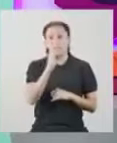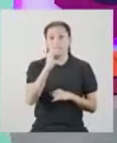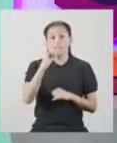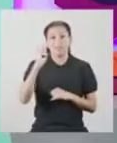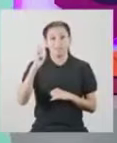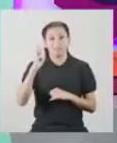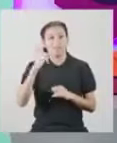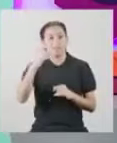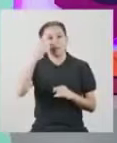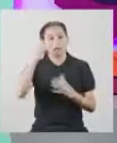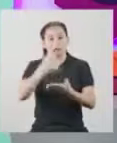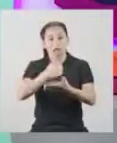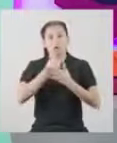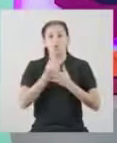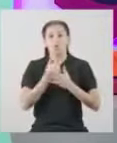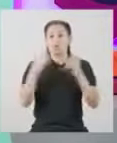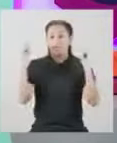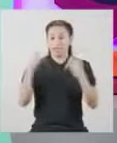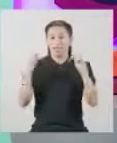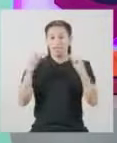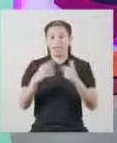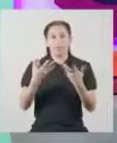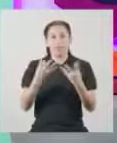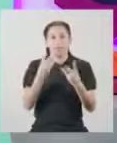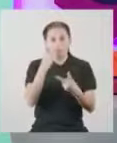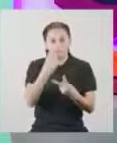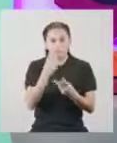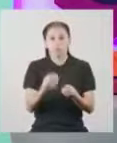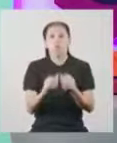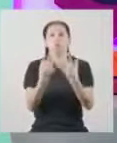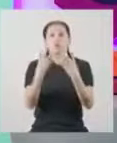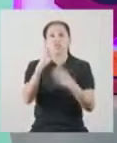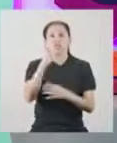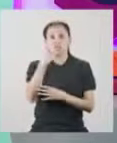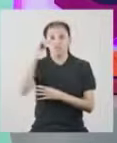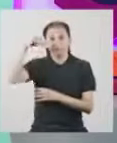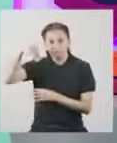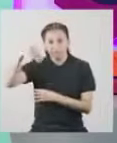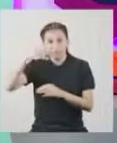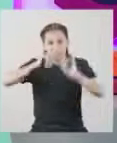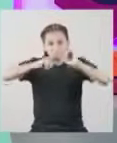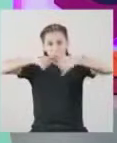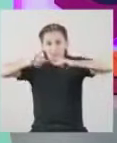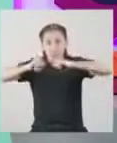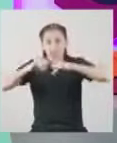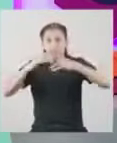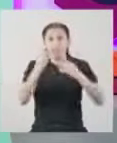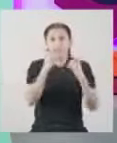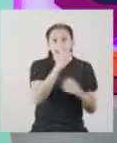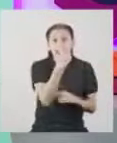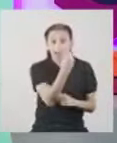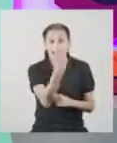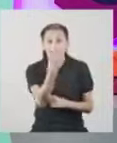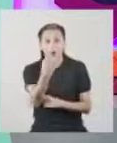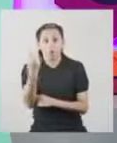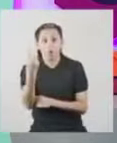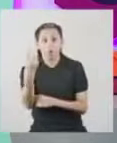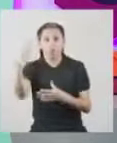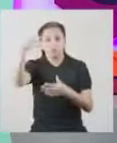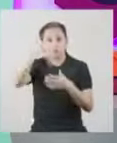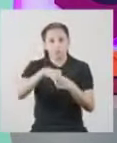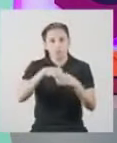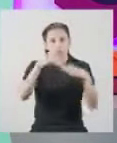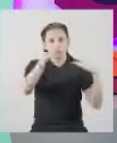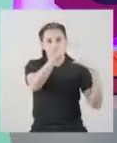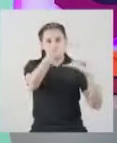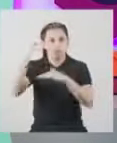La desviación estándar ha sido útil en la situación para ver cuántos centímetros se encuentran cada uno de los datos dentro